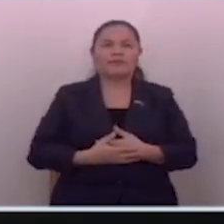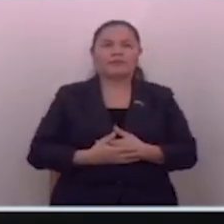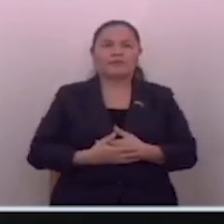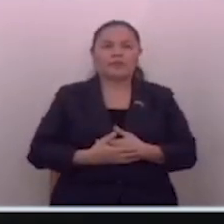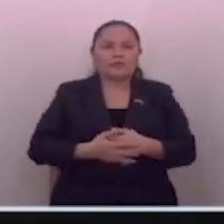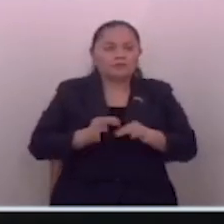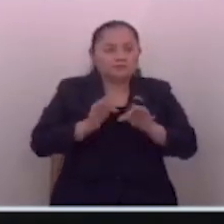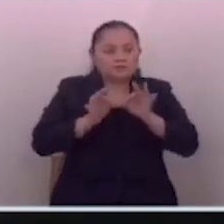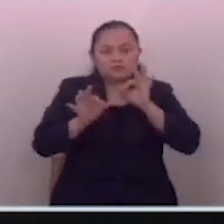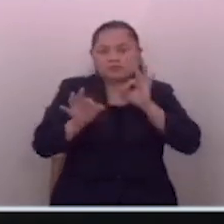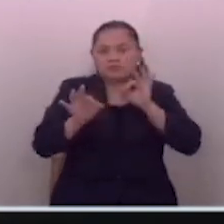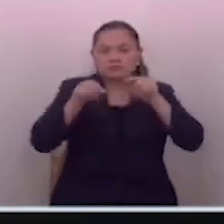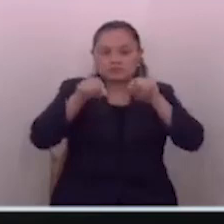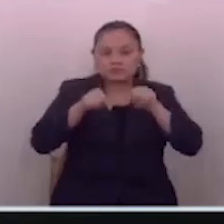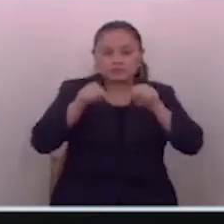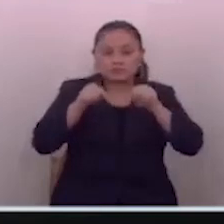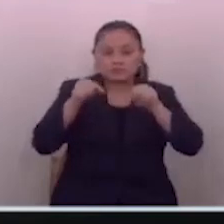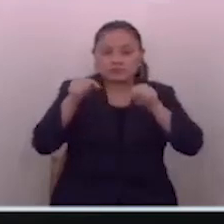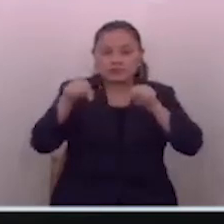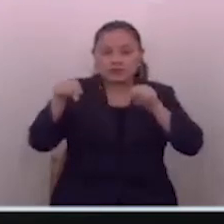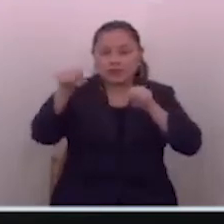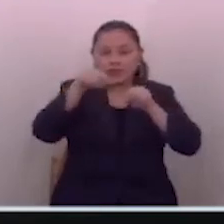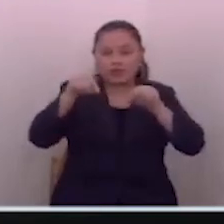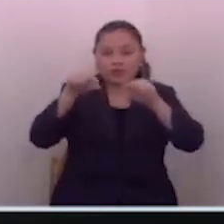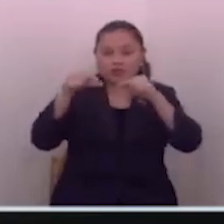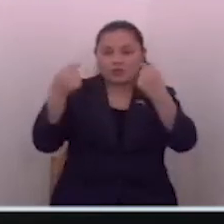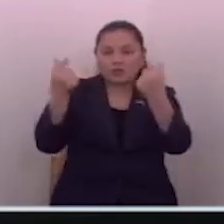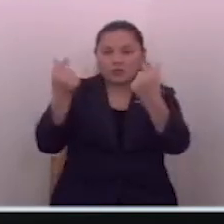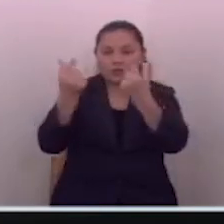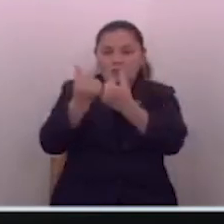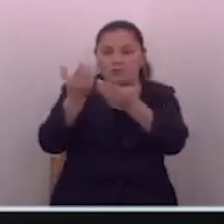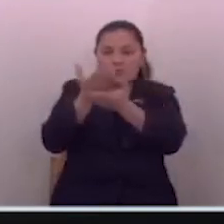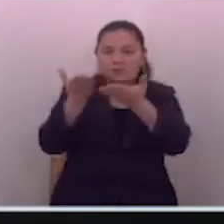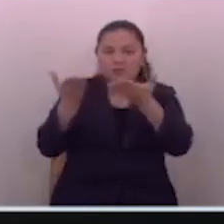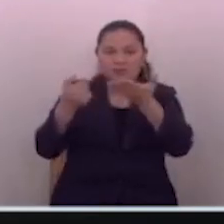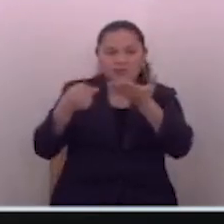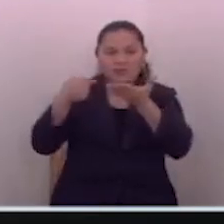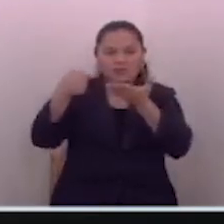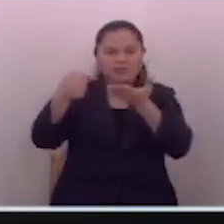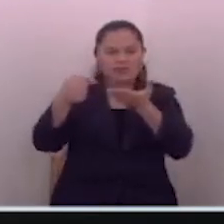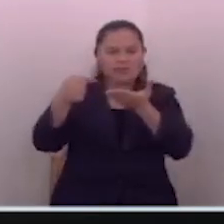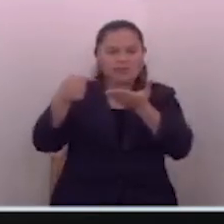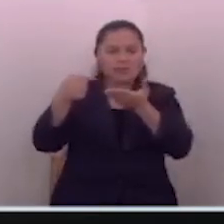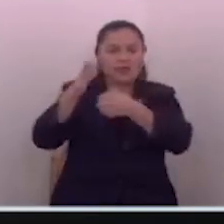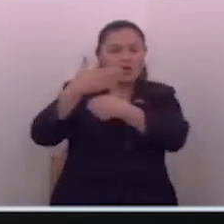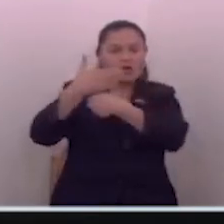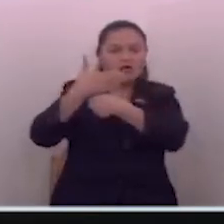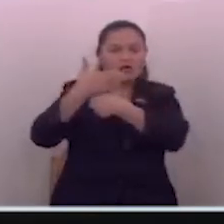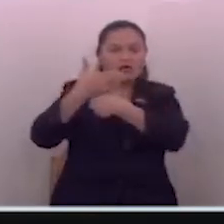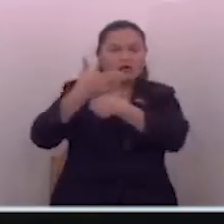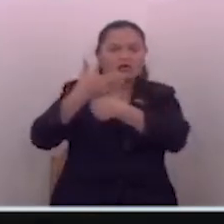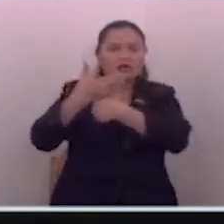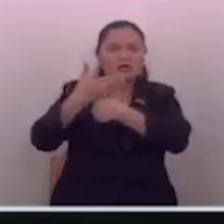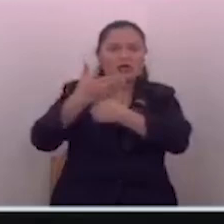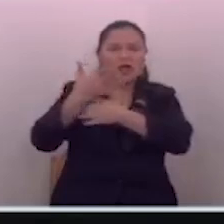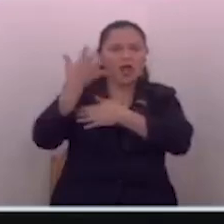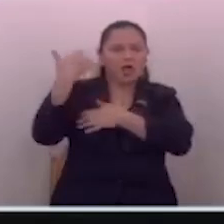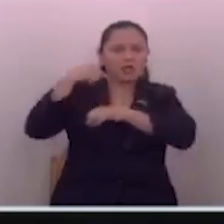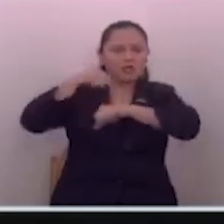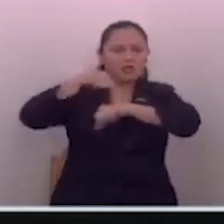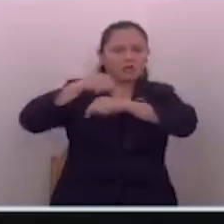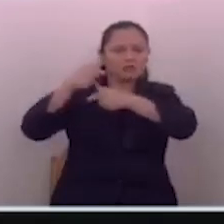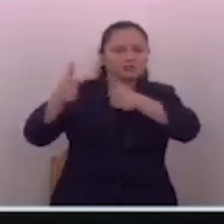Simplemente estas personas, como siempre lo han hecho en la posguerra,